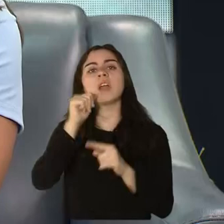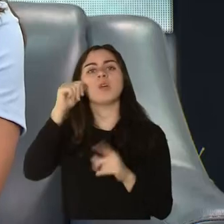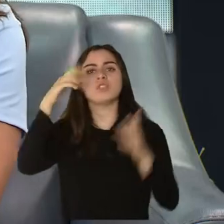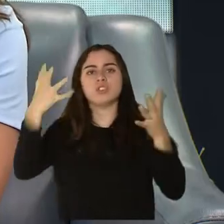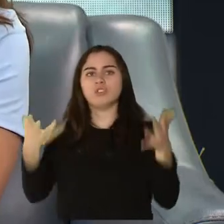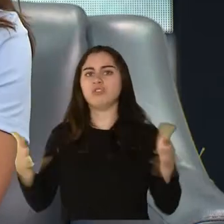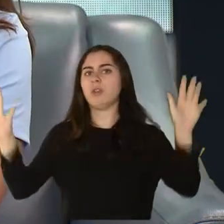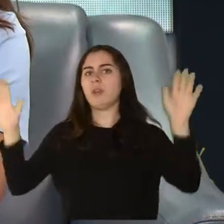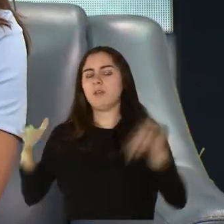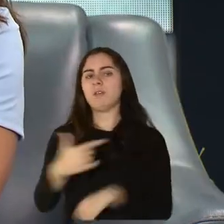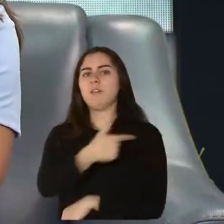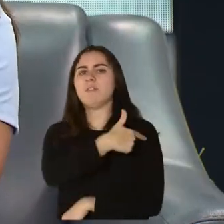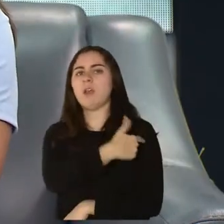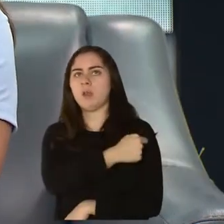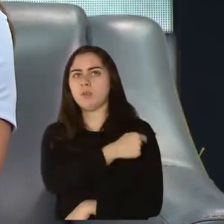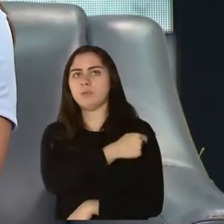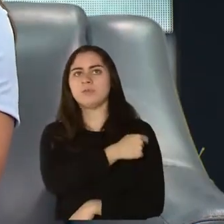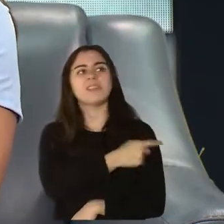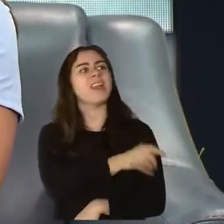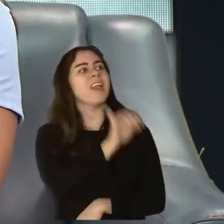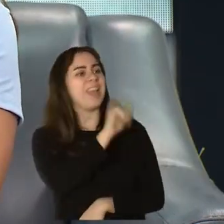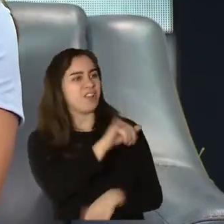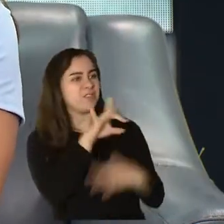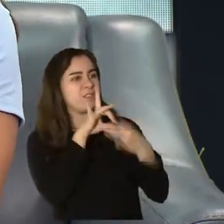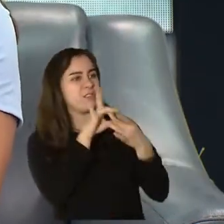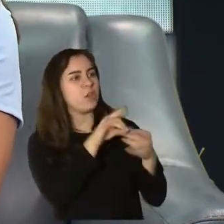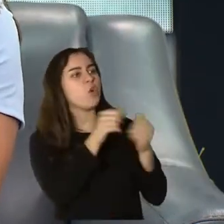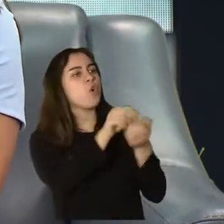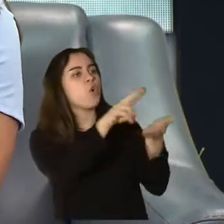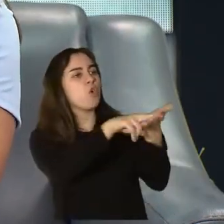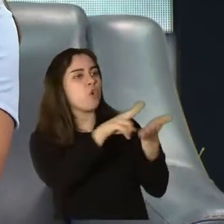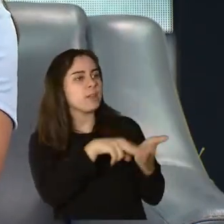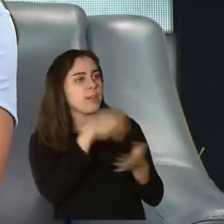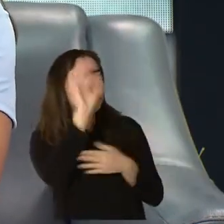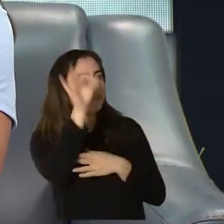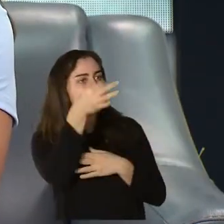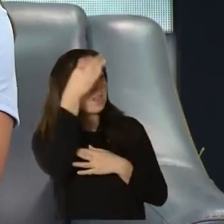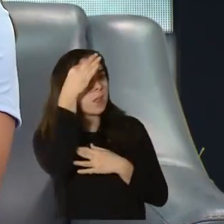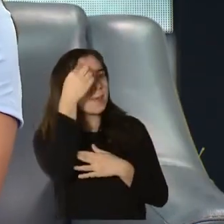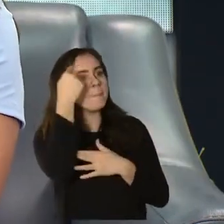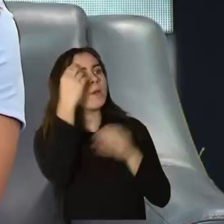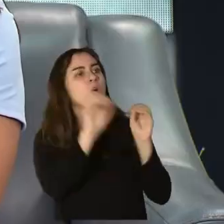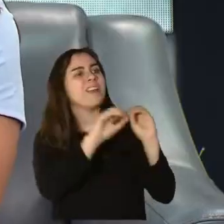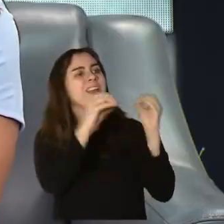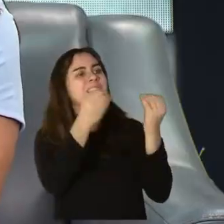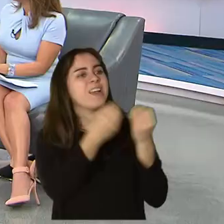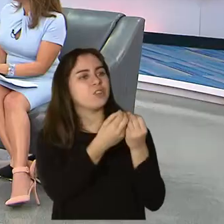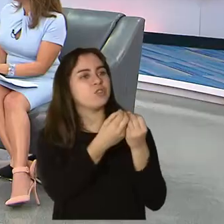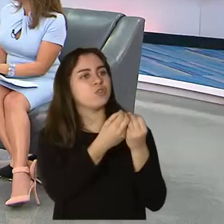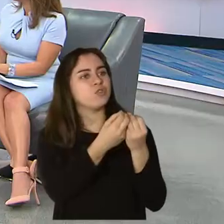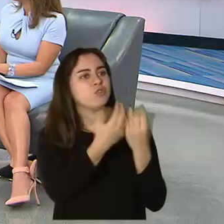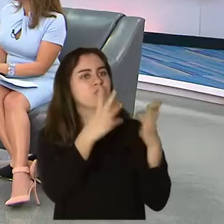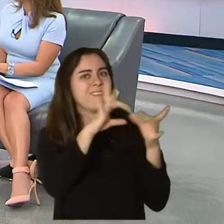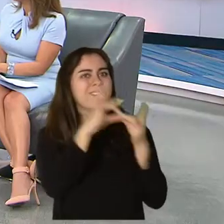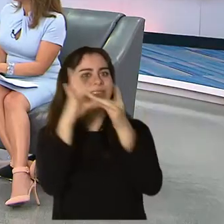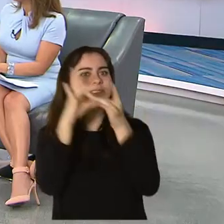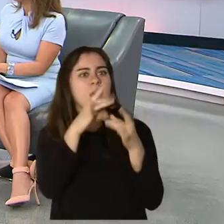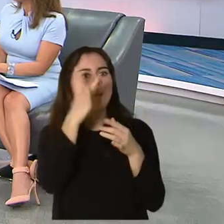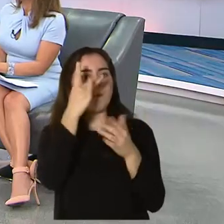fue lo que se comisionó por contrato. El gobierno federal. El gobierno federal a unas entidades con las que el gobierno local no